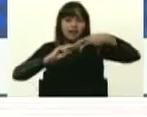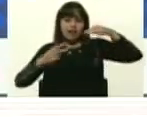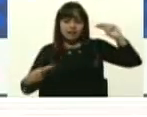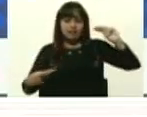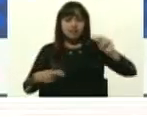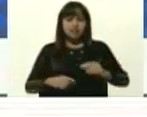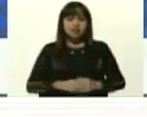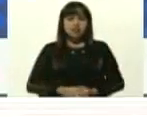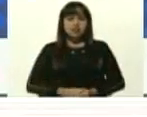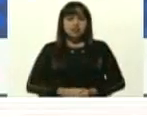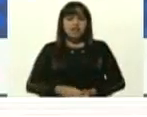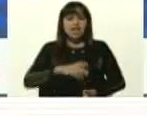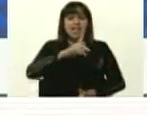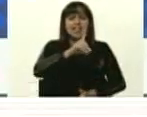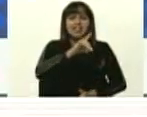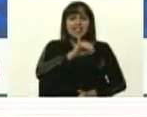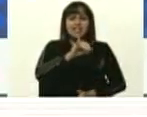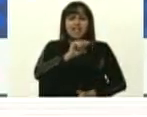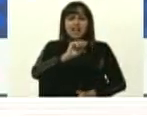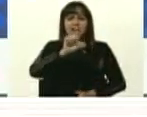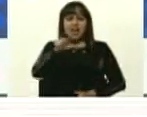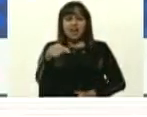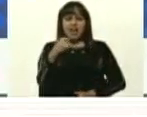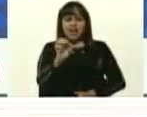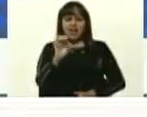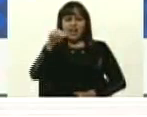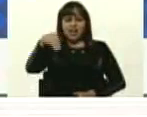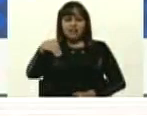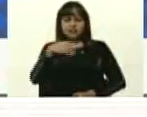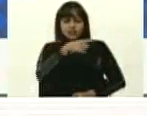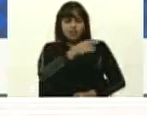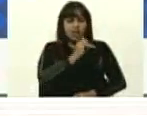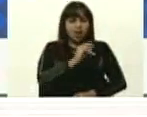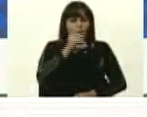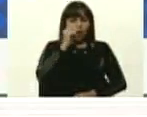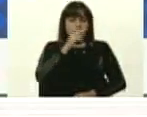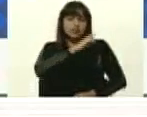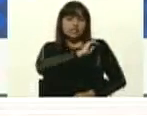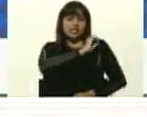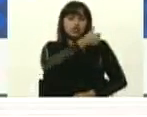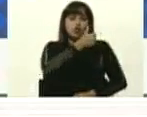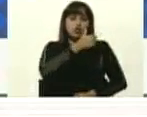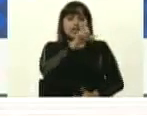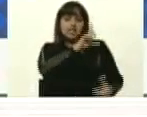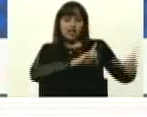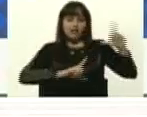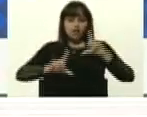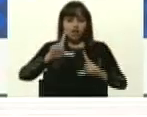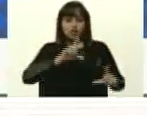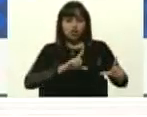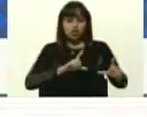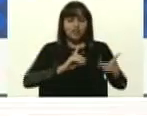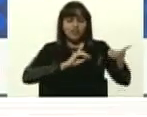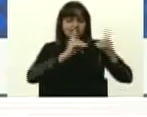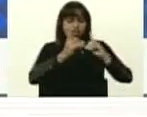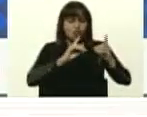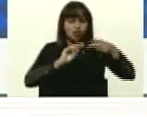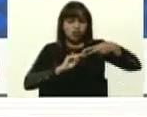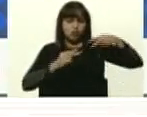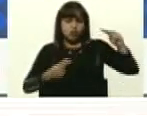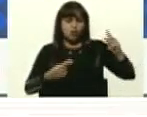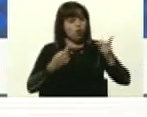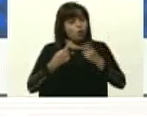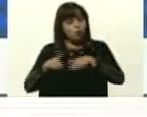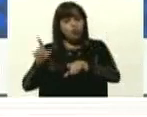Diagem. Aquí están Juan Concepción, director del Laboratorio de Diagnóstico Genético y